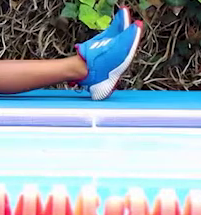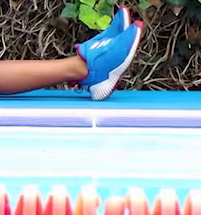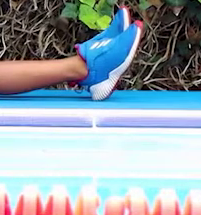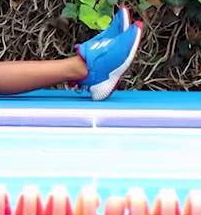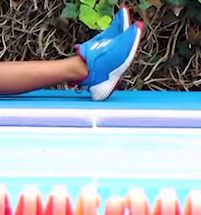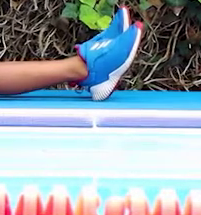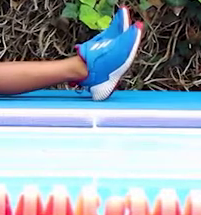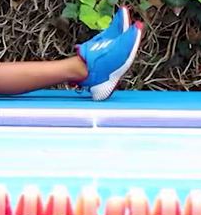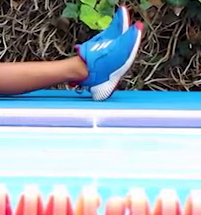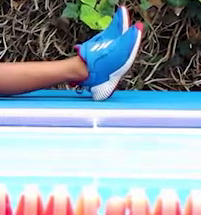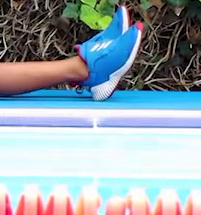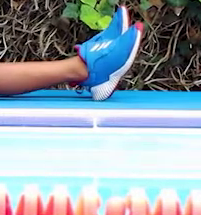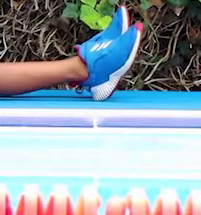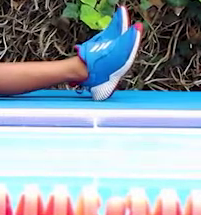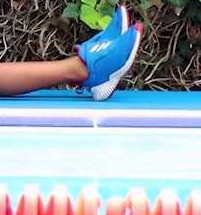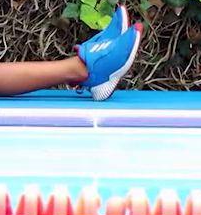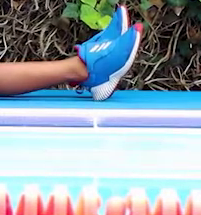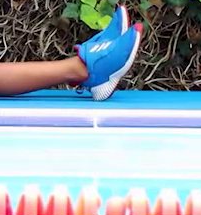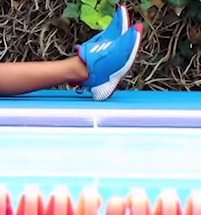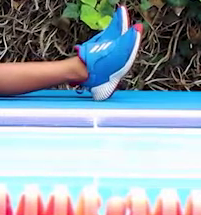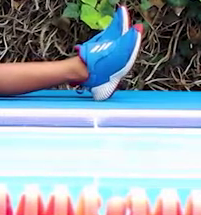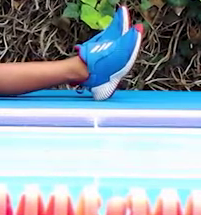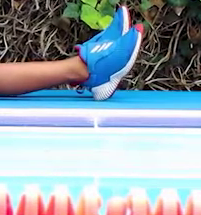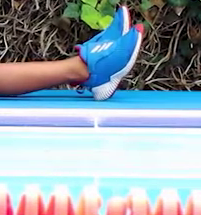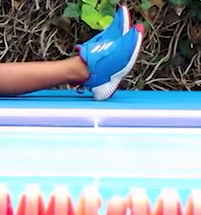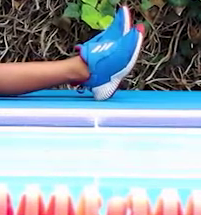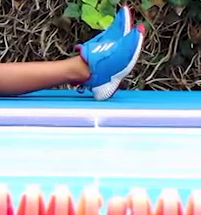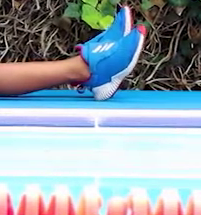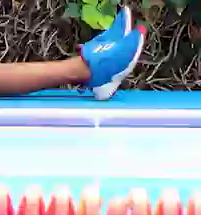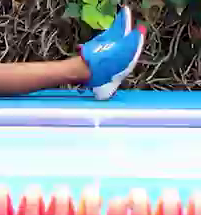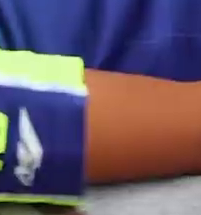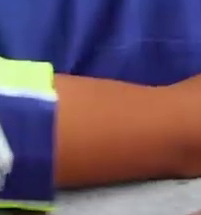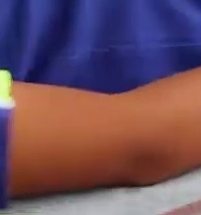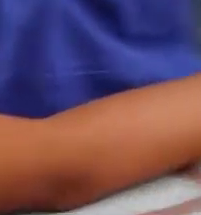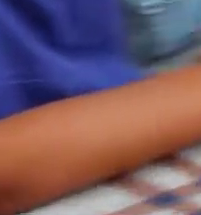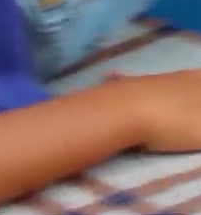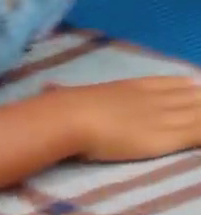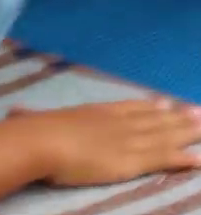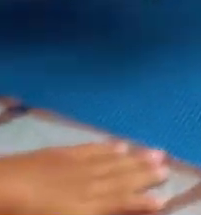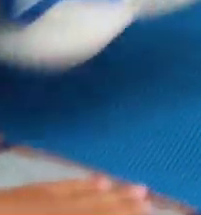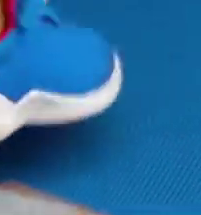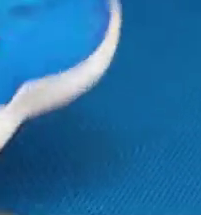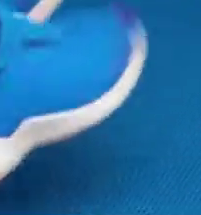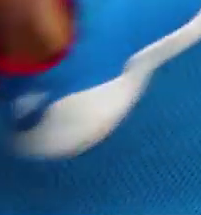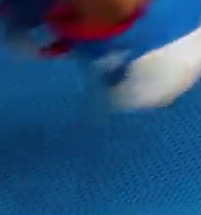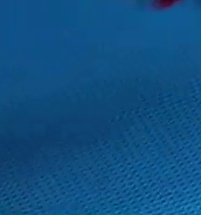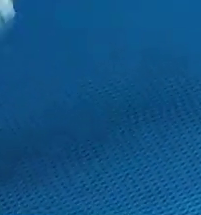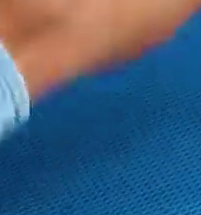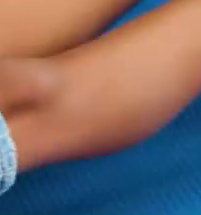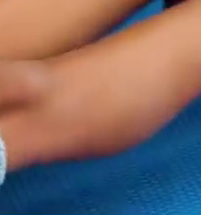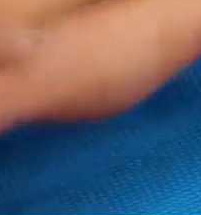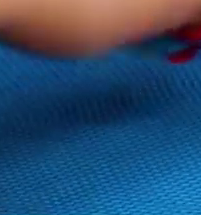Respira. Ok. Última. Tres. Una,